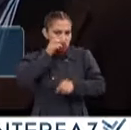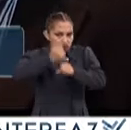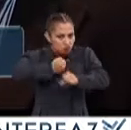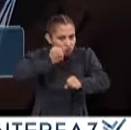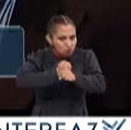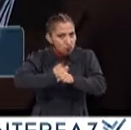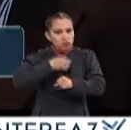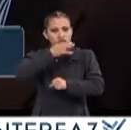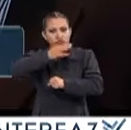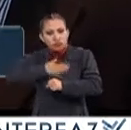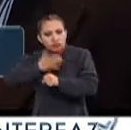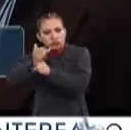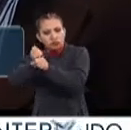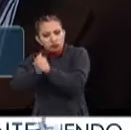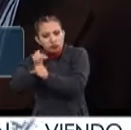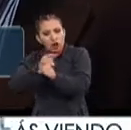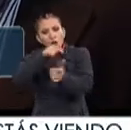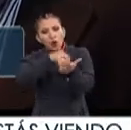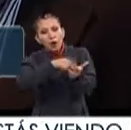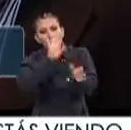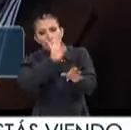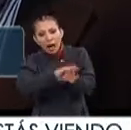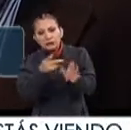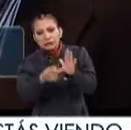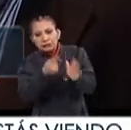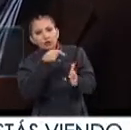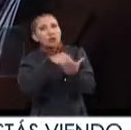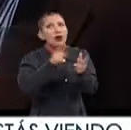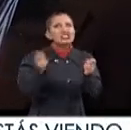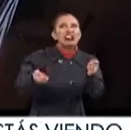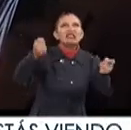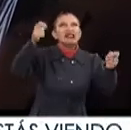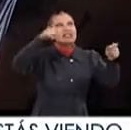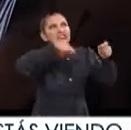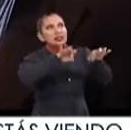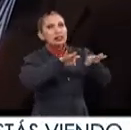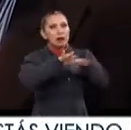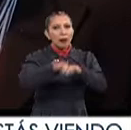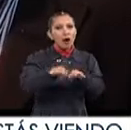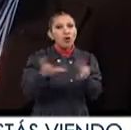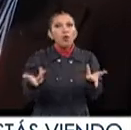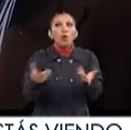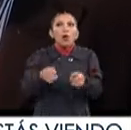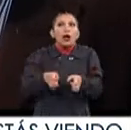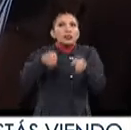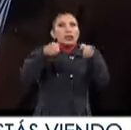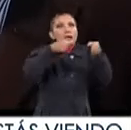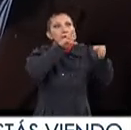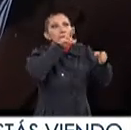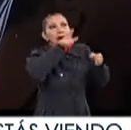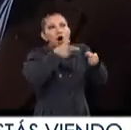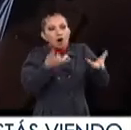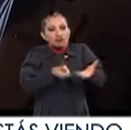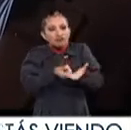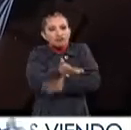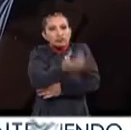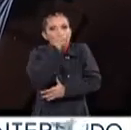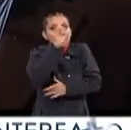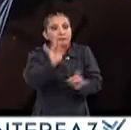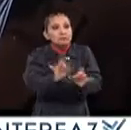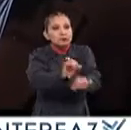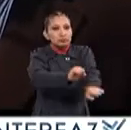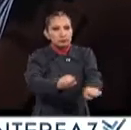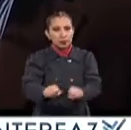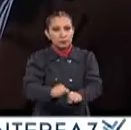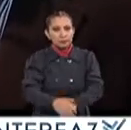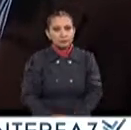Que me informé en los lugares que más frecuento, en los lugares que habito y trabajo Cuál es la mejor acción a tomar en caso